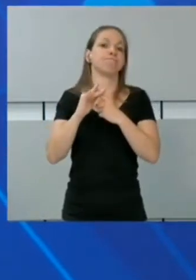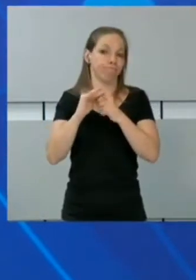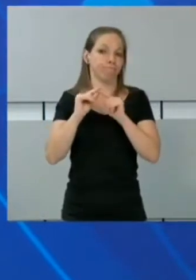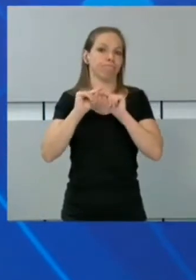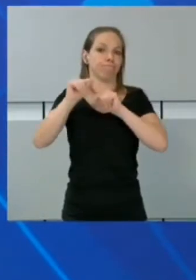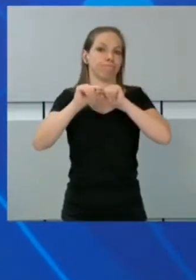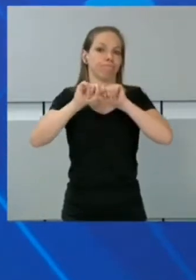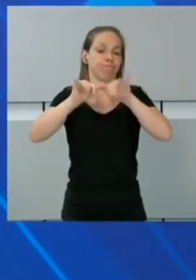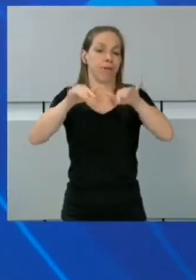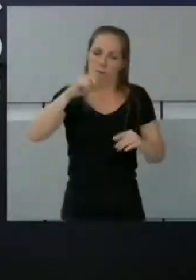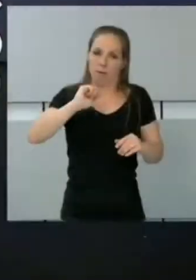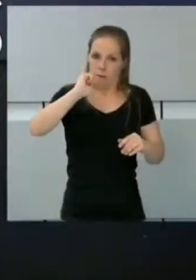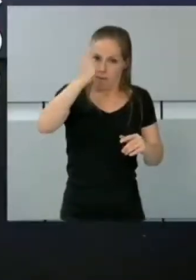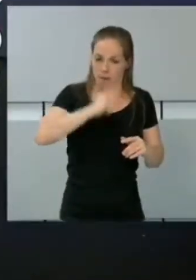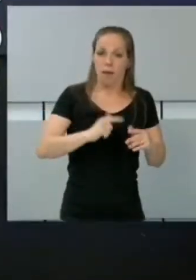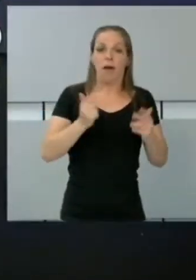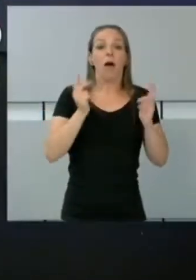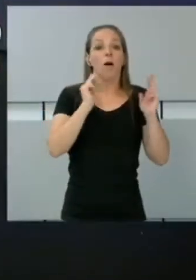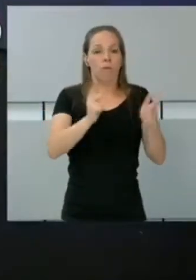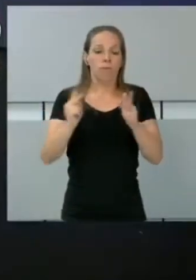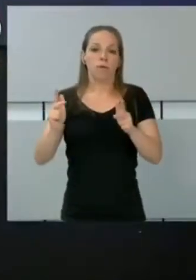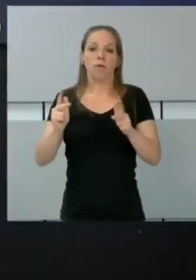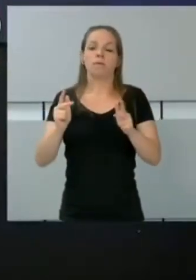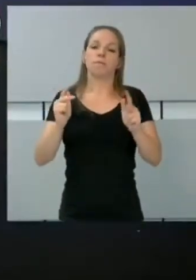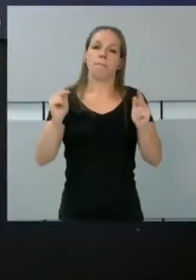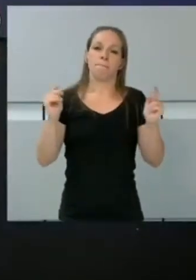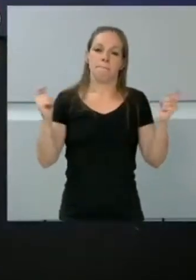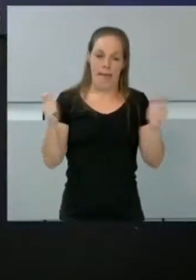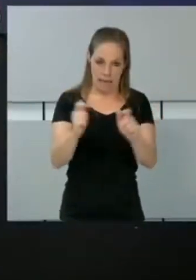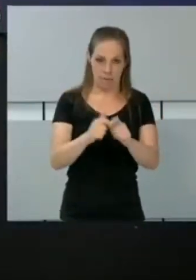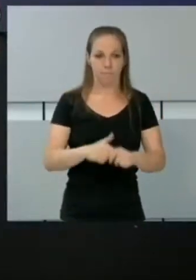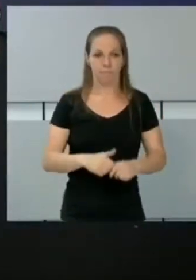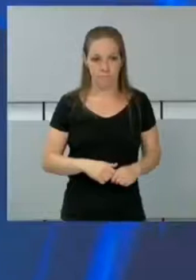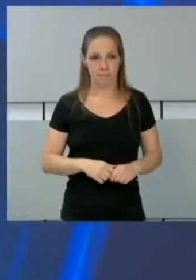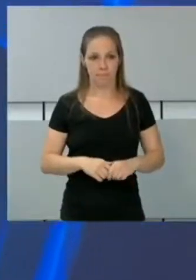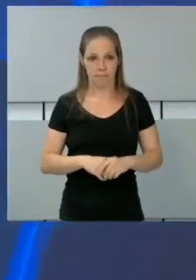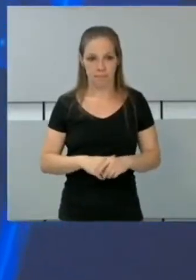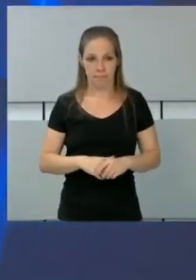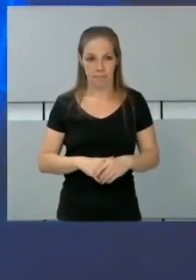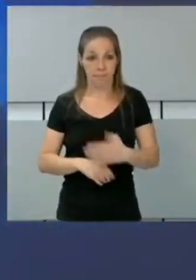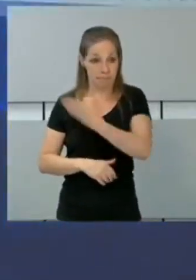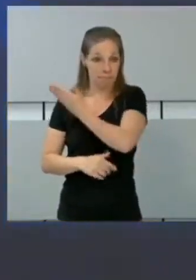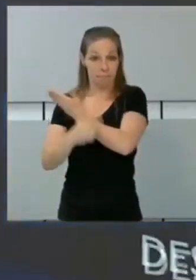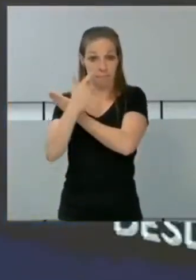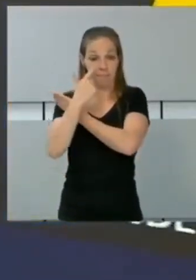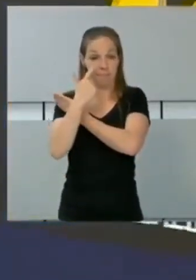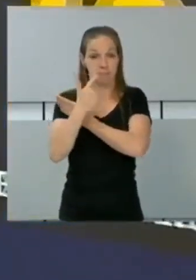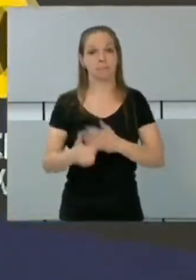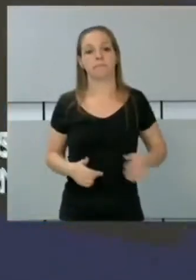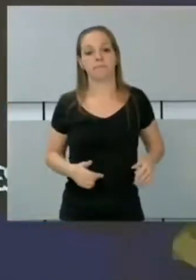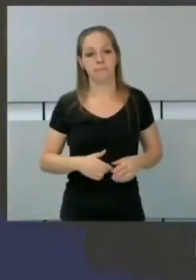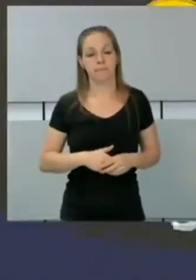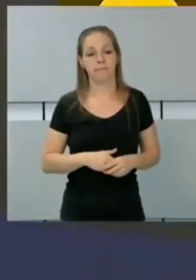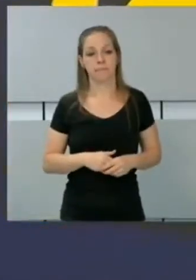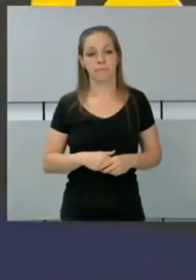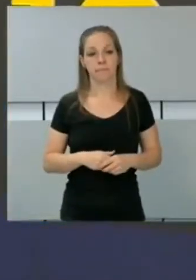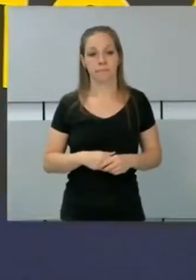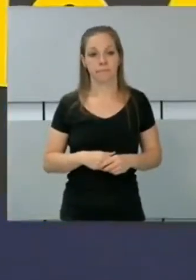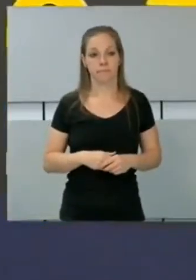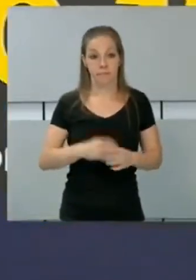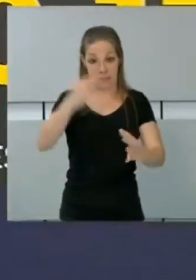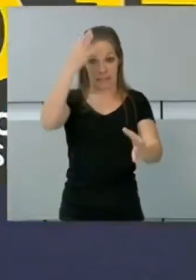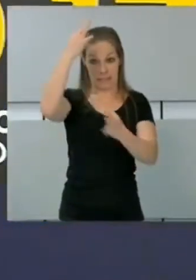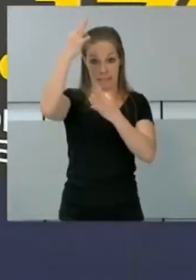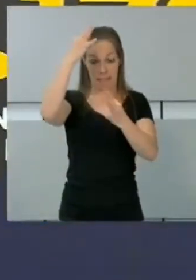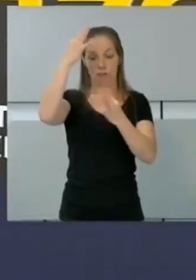transmisión. De fallecimientos, ¿no? Sí, Manu, vamos a verlo aquí en pantalla. Los datos, según